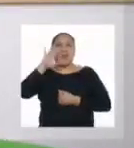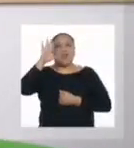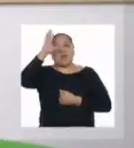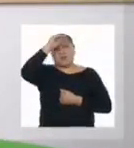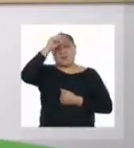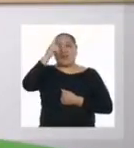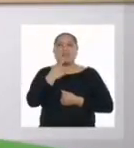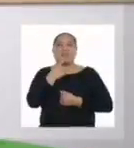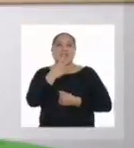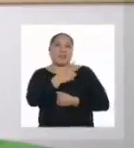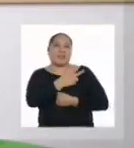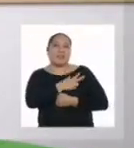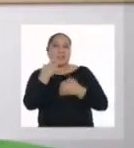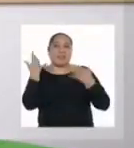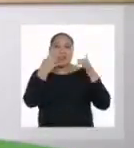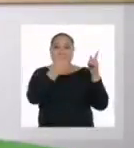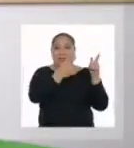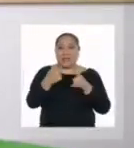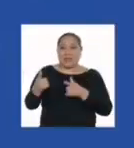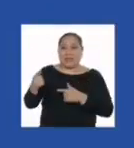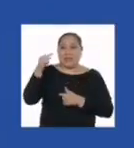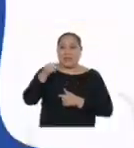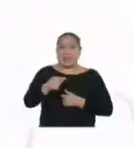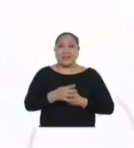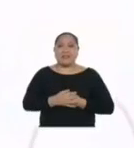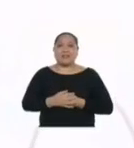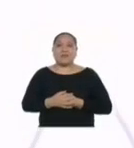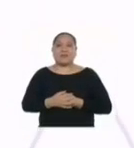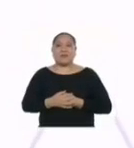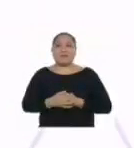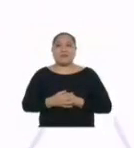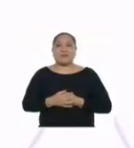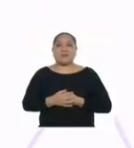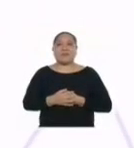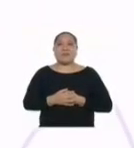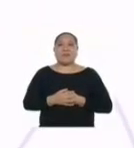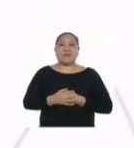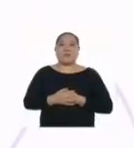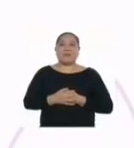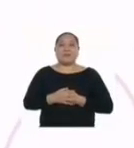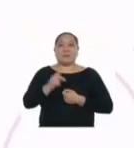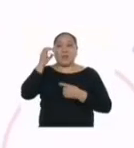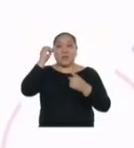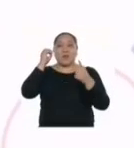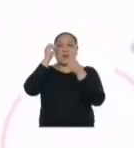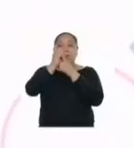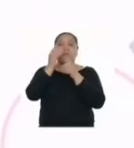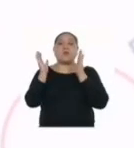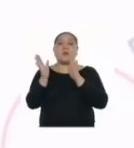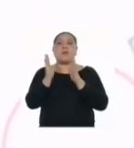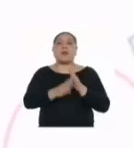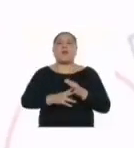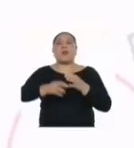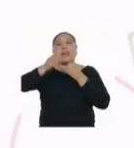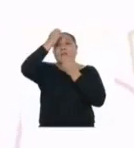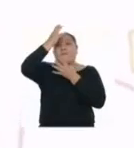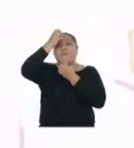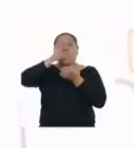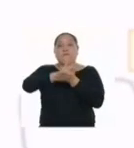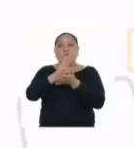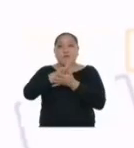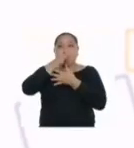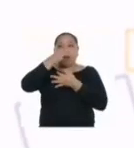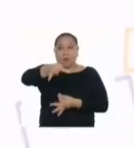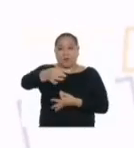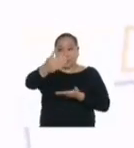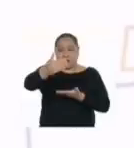tercero y secundaria. ¿Están listas y listos para indagar? Nuestro reto será que elabores un informe de indagación que